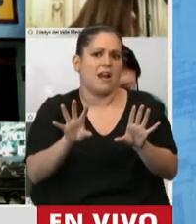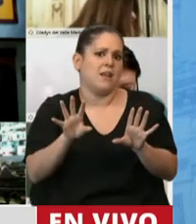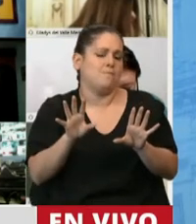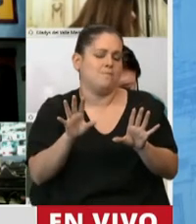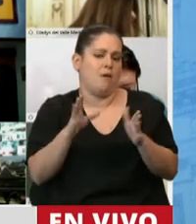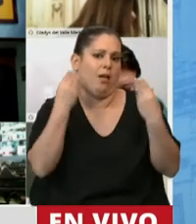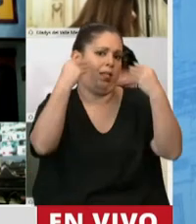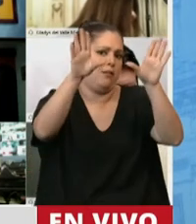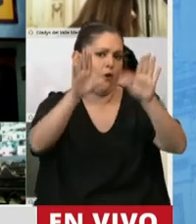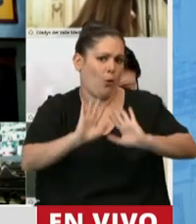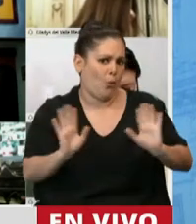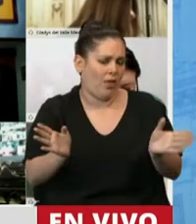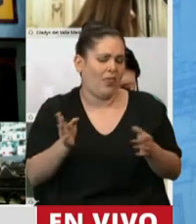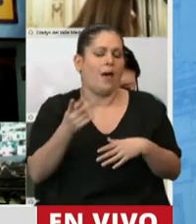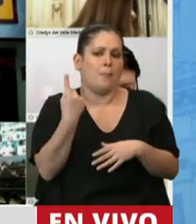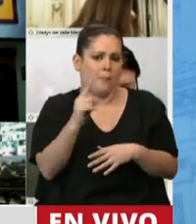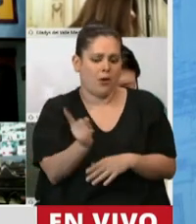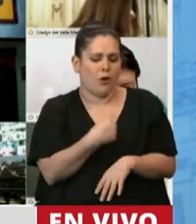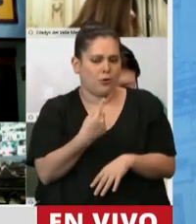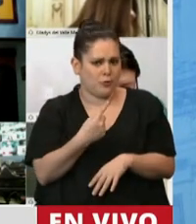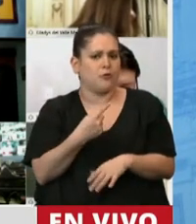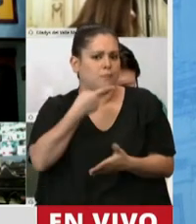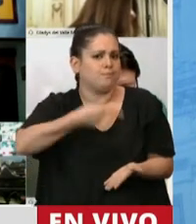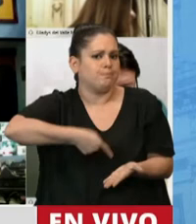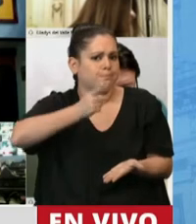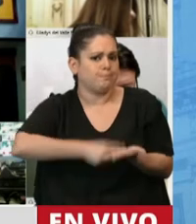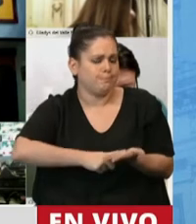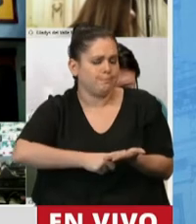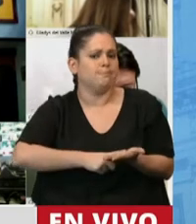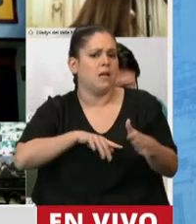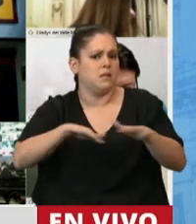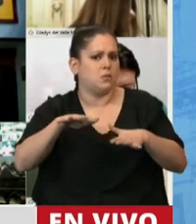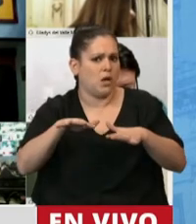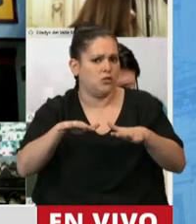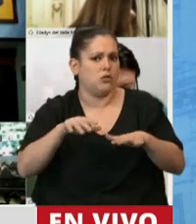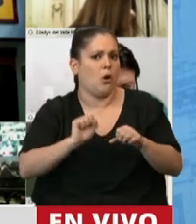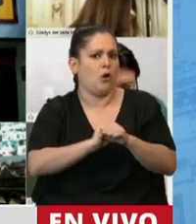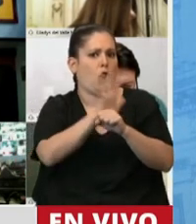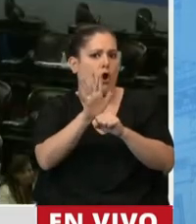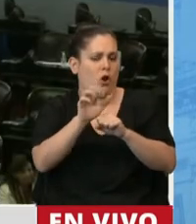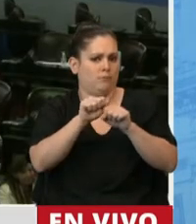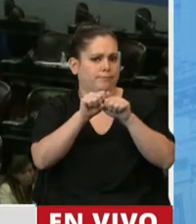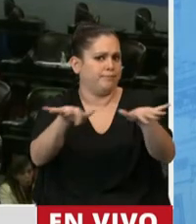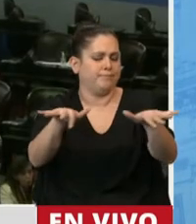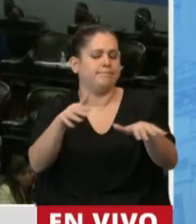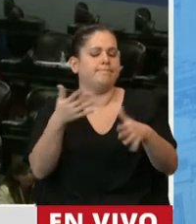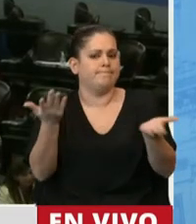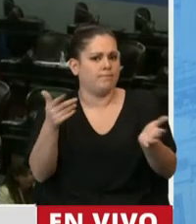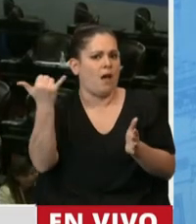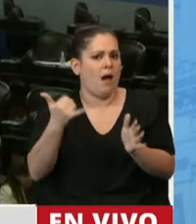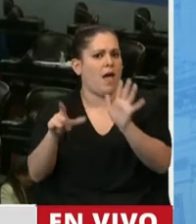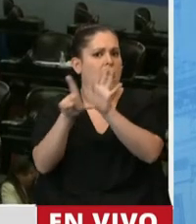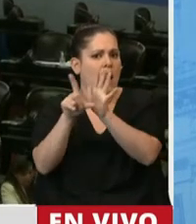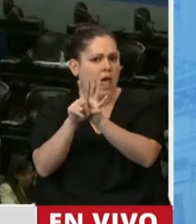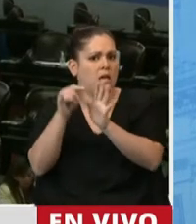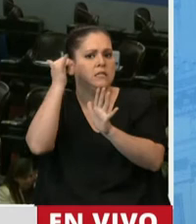nosotros hemos tomado la decisión en el medio de la pandemia y tenemos una ley que ha tomado